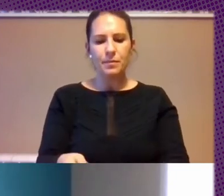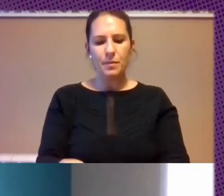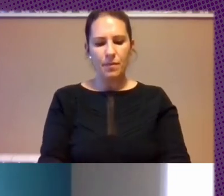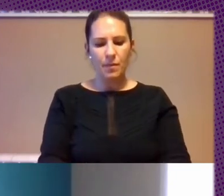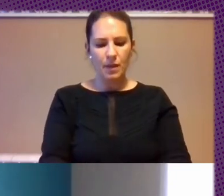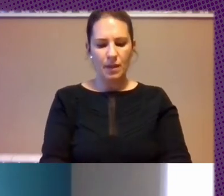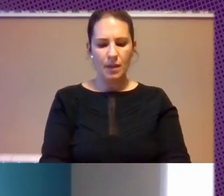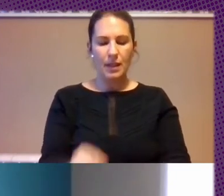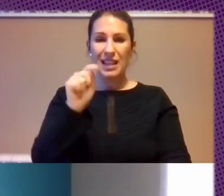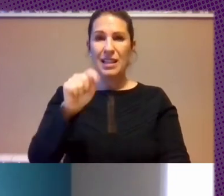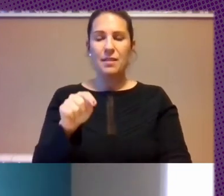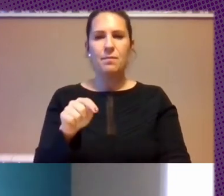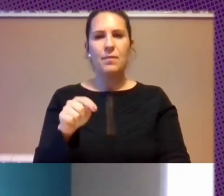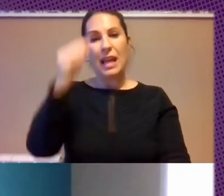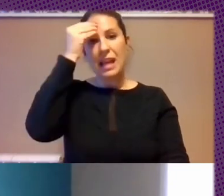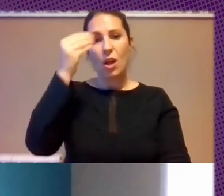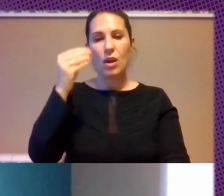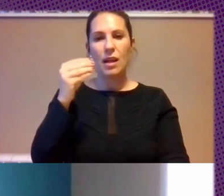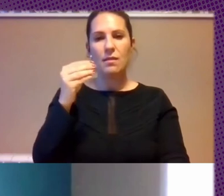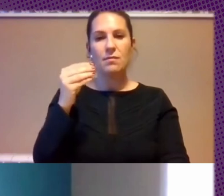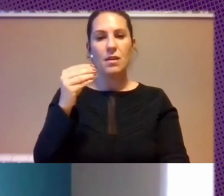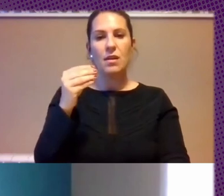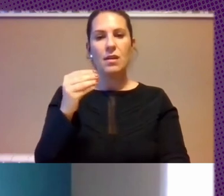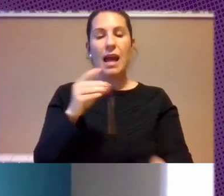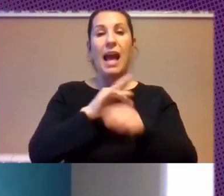En La Agenda No Se Toma Porque No Es No